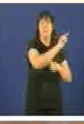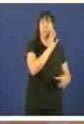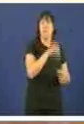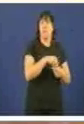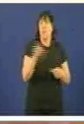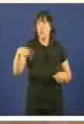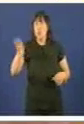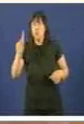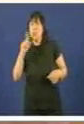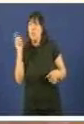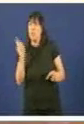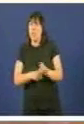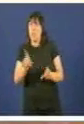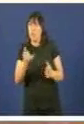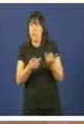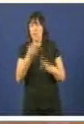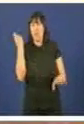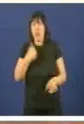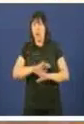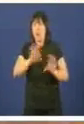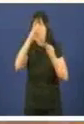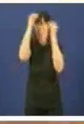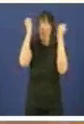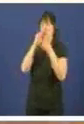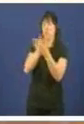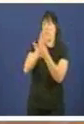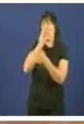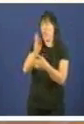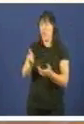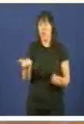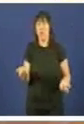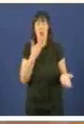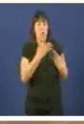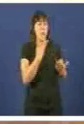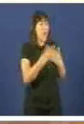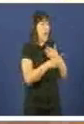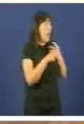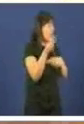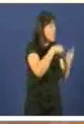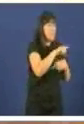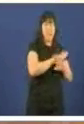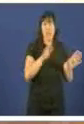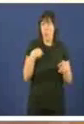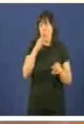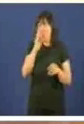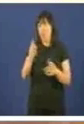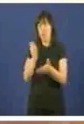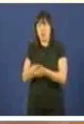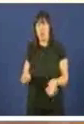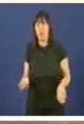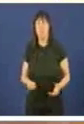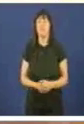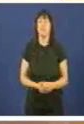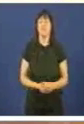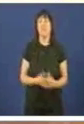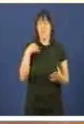participación, eliminan ese órgano, eliminan esa negociación cos alcaldes e alcaldesas. Mas temos para nos,